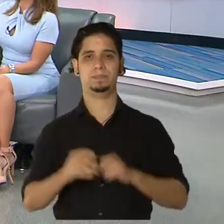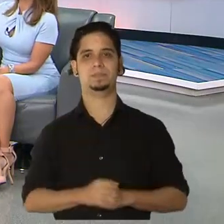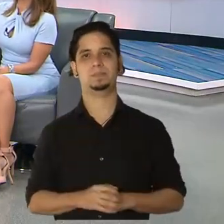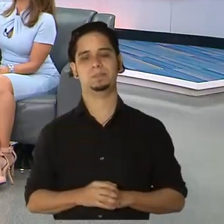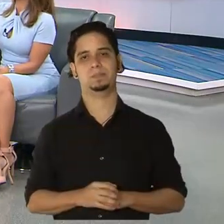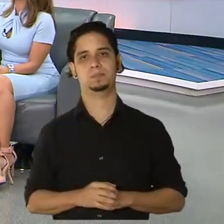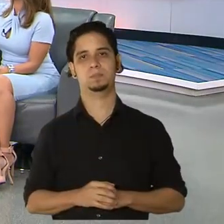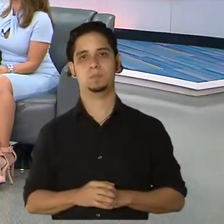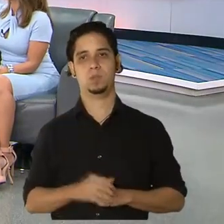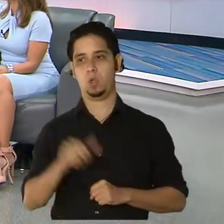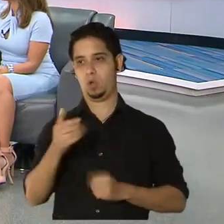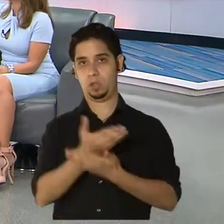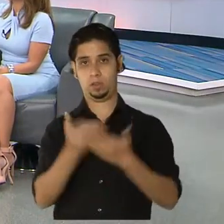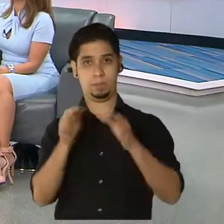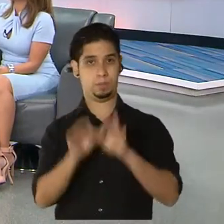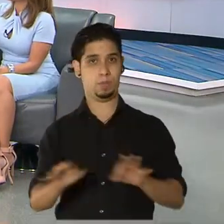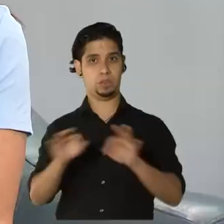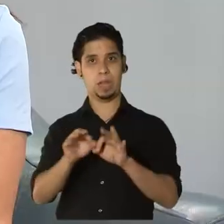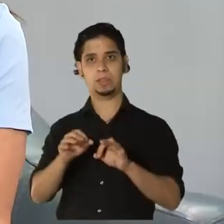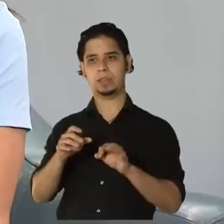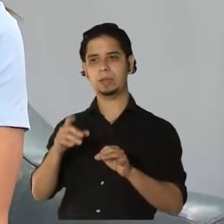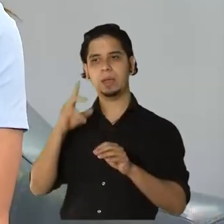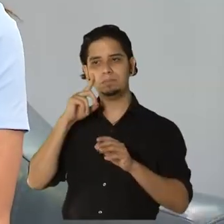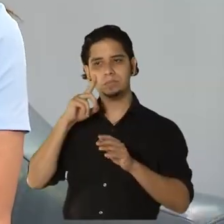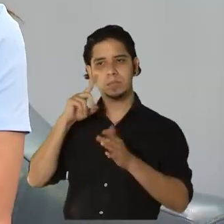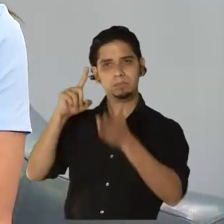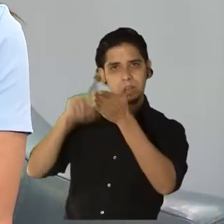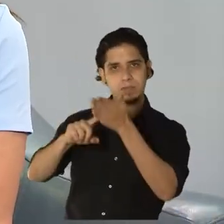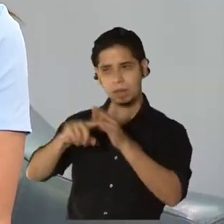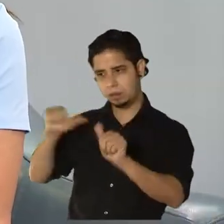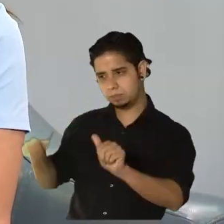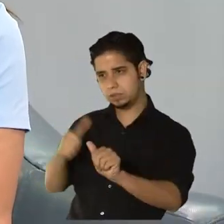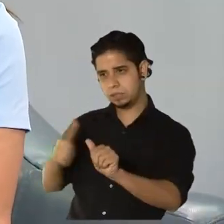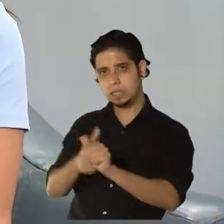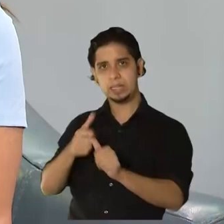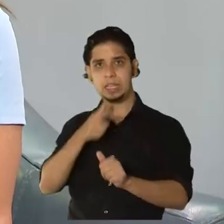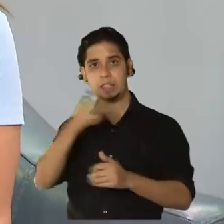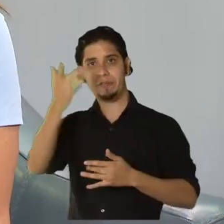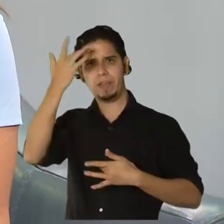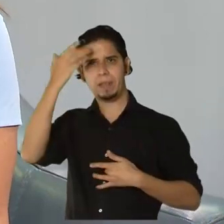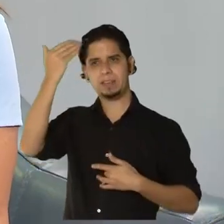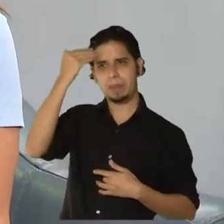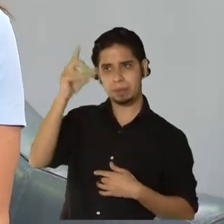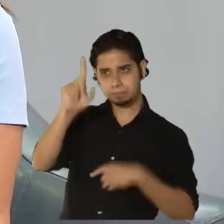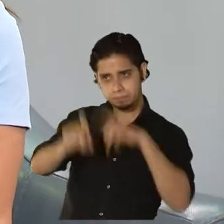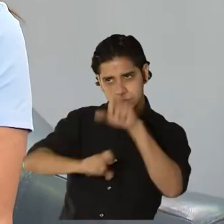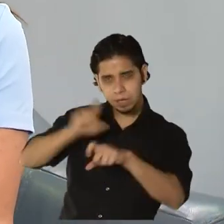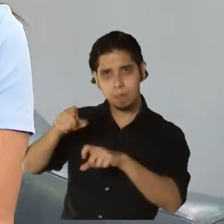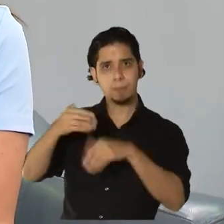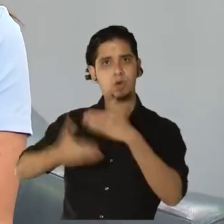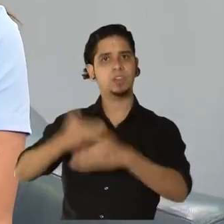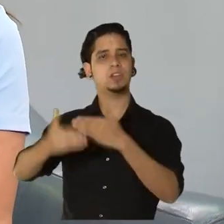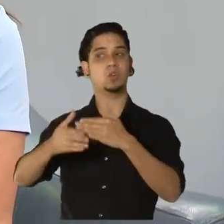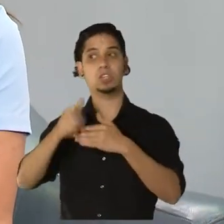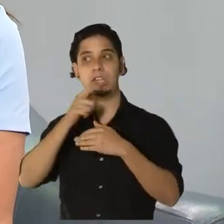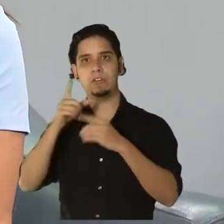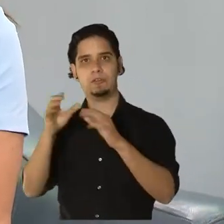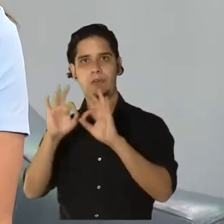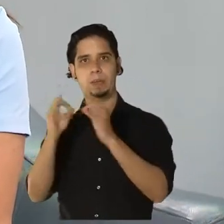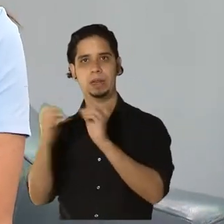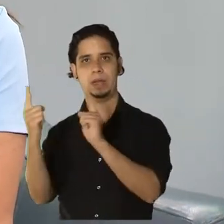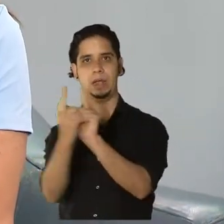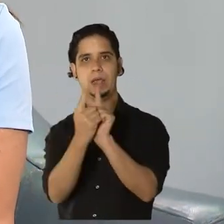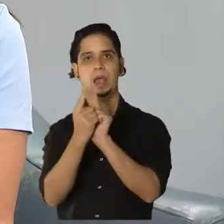importante es el contact tracing, el rastreo de esos contactos. ¿Usted cree que con un sistema más robusto, quizás más